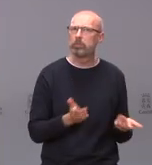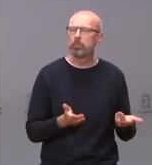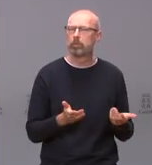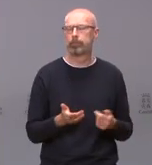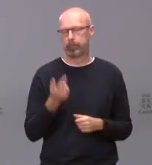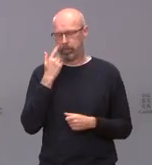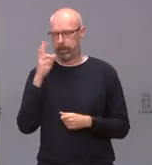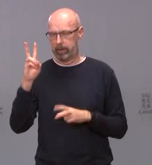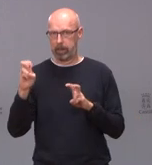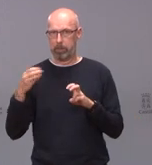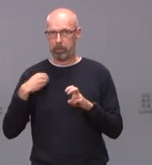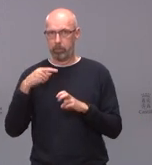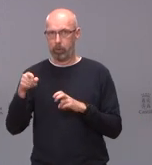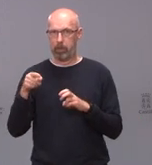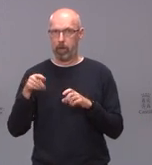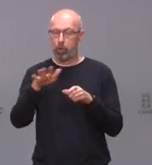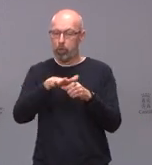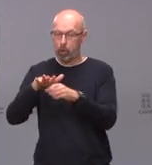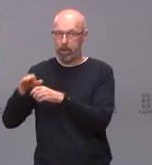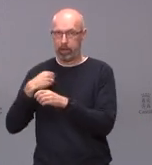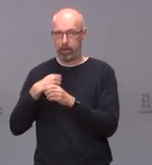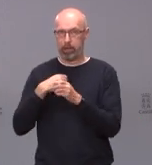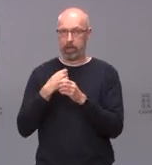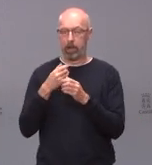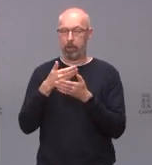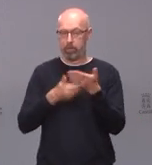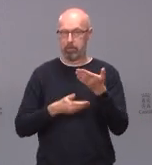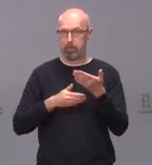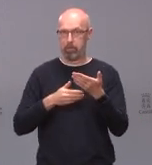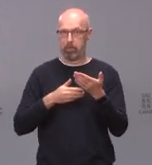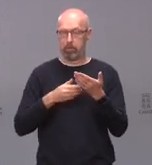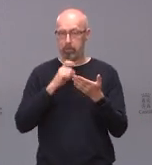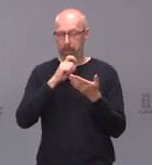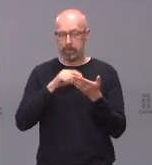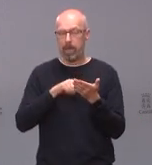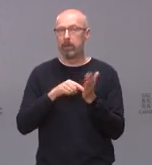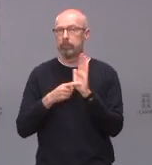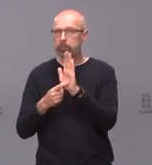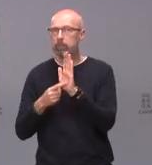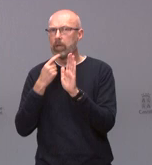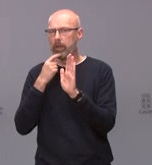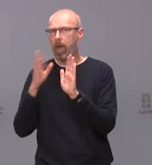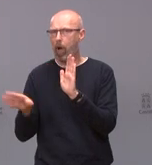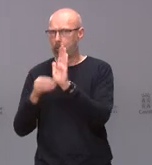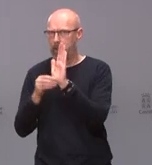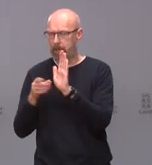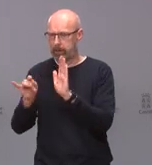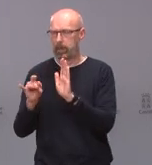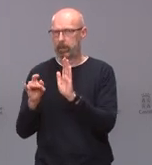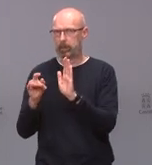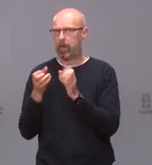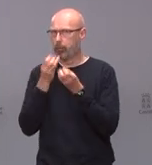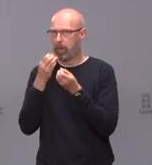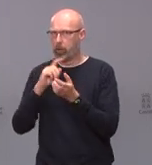la zonificación entiendo que la nota de prensa puede ir acompañada y ir acompañada y si no haremos que vaya acompañada de esa información